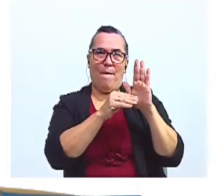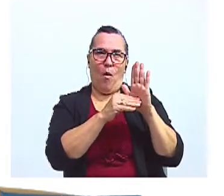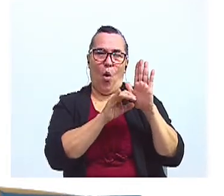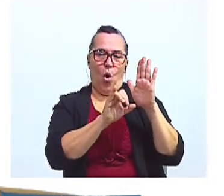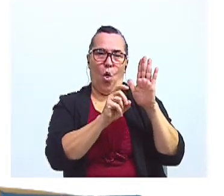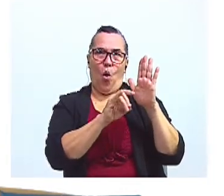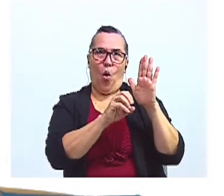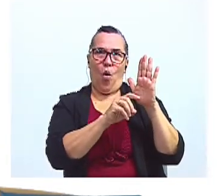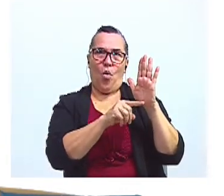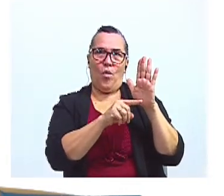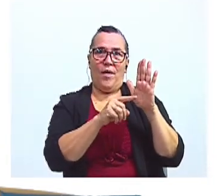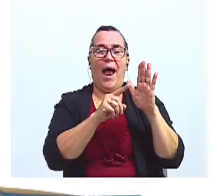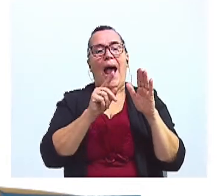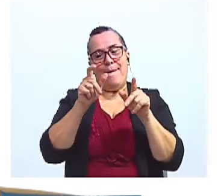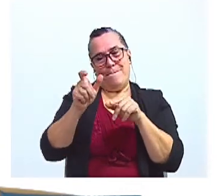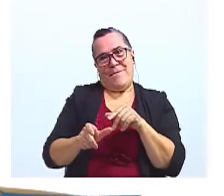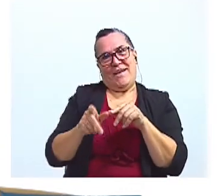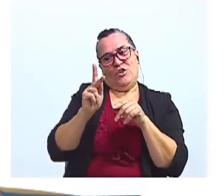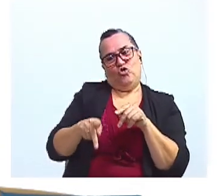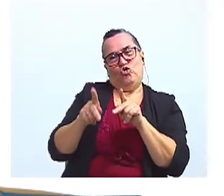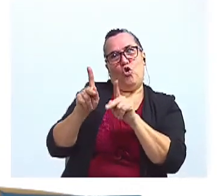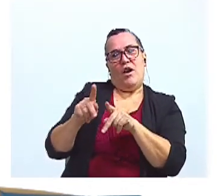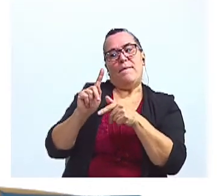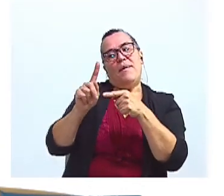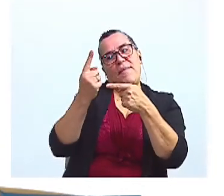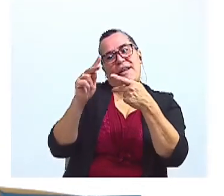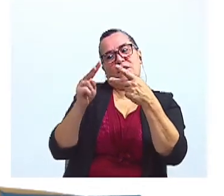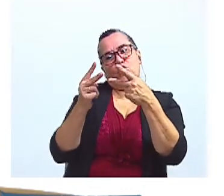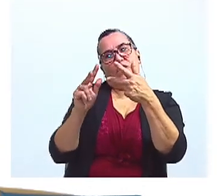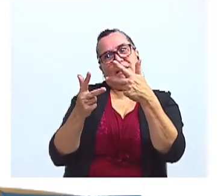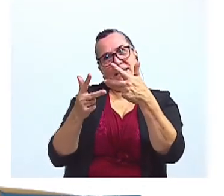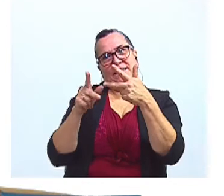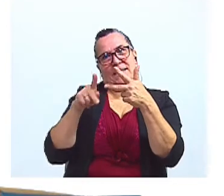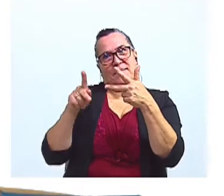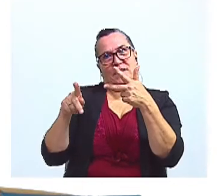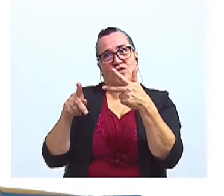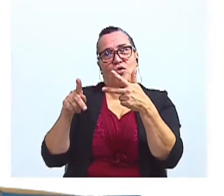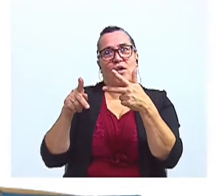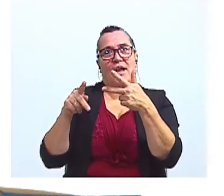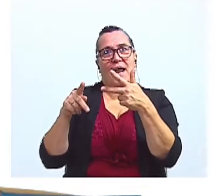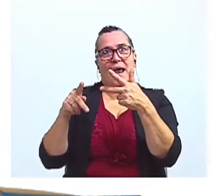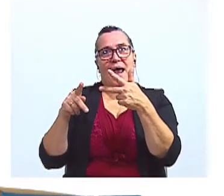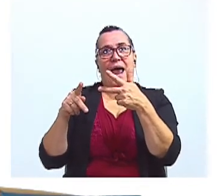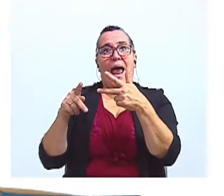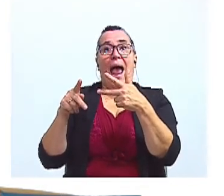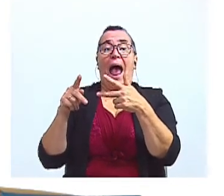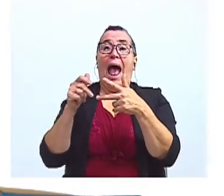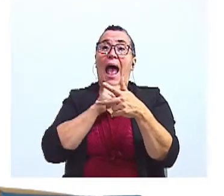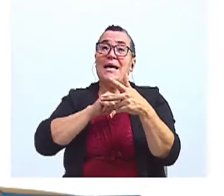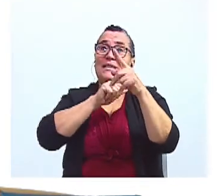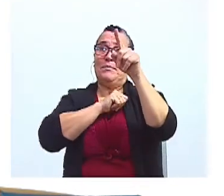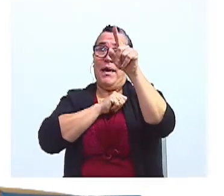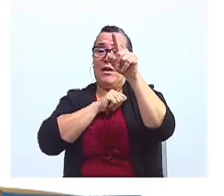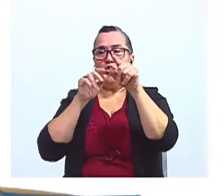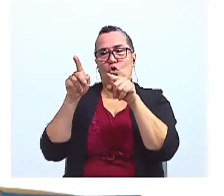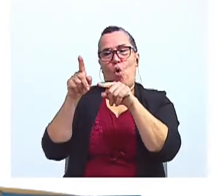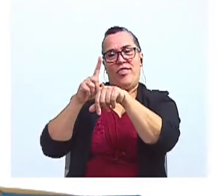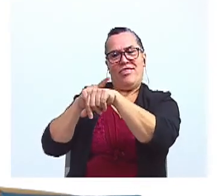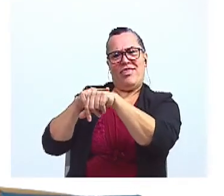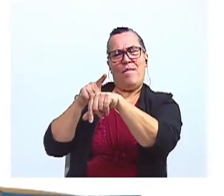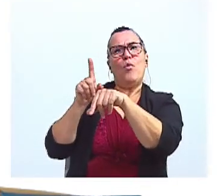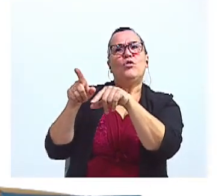explicar. La persona, primera, segunda y tercera, el aspecto y el tiempo. El tiempo, sí, sí, yo sé,